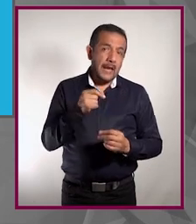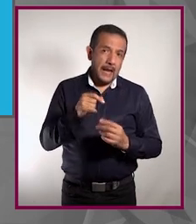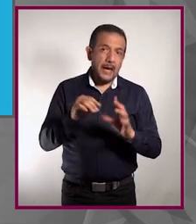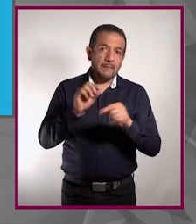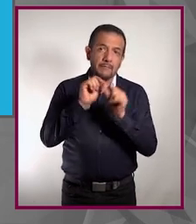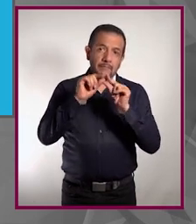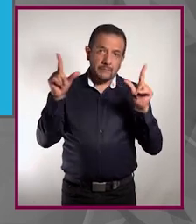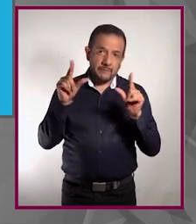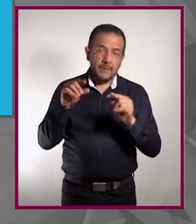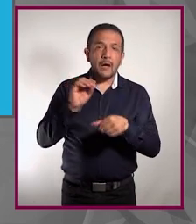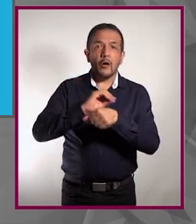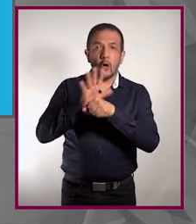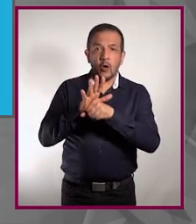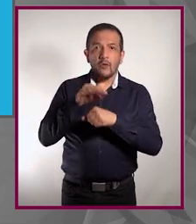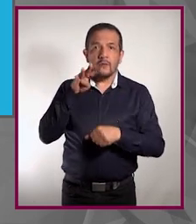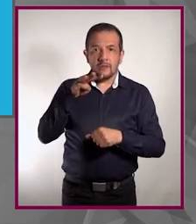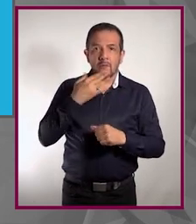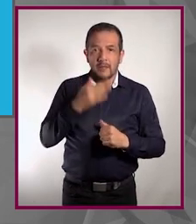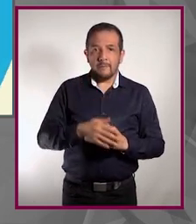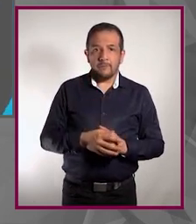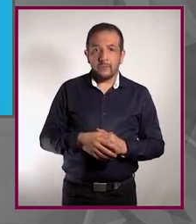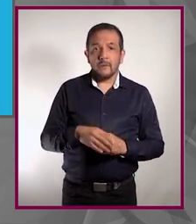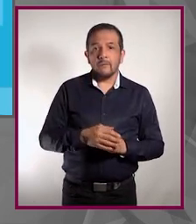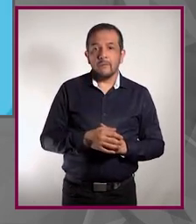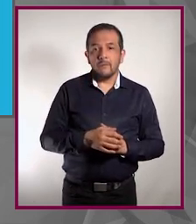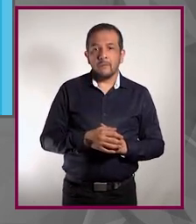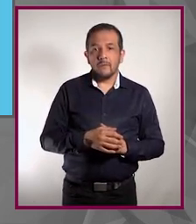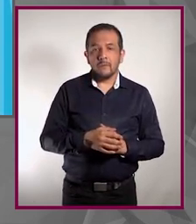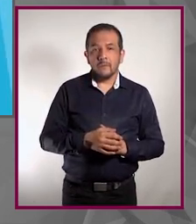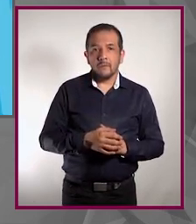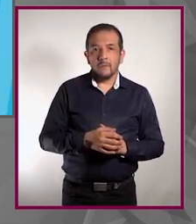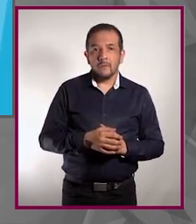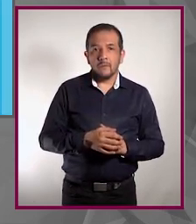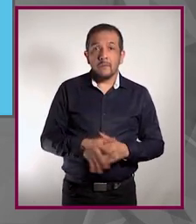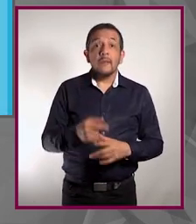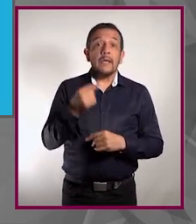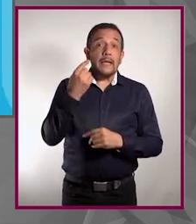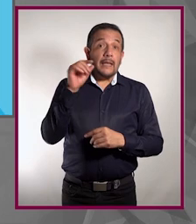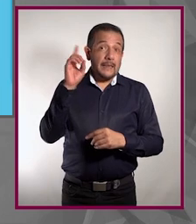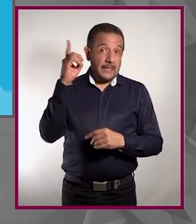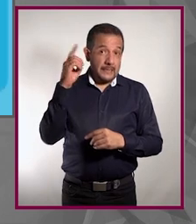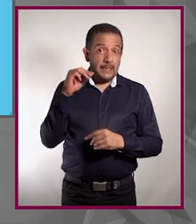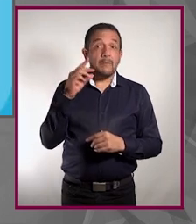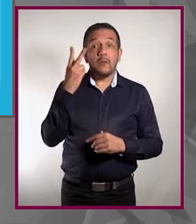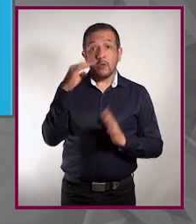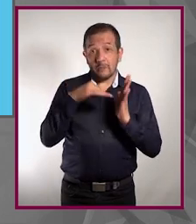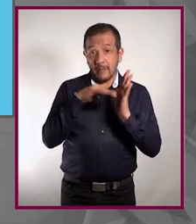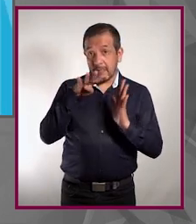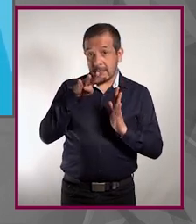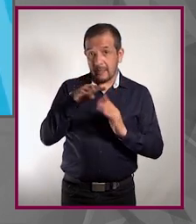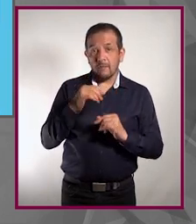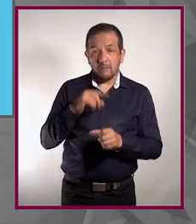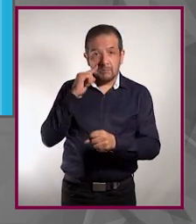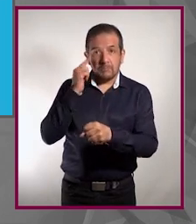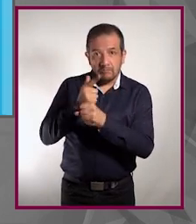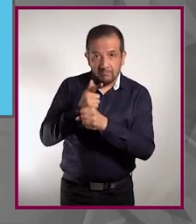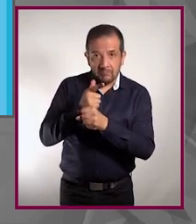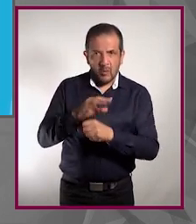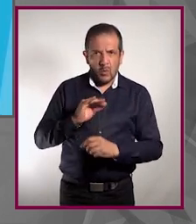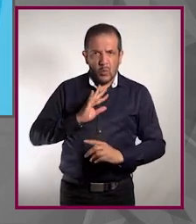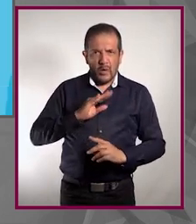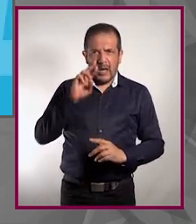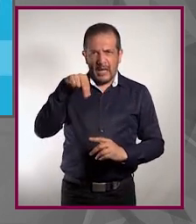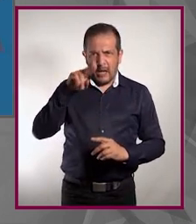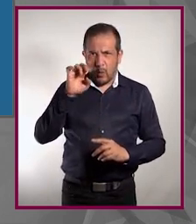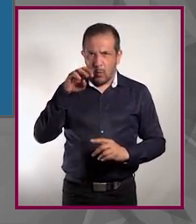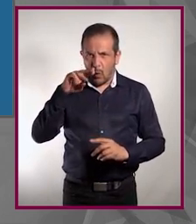¿Qué es la COVID-19? En diciembre de 2019 se detectó por primera vez un grupo de casos de una neumonía de origen